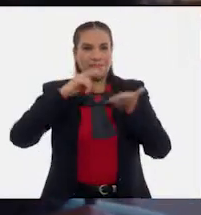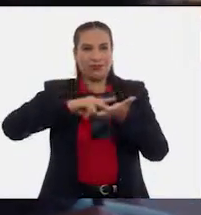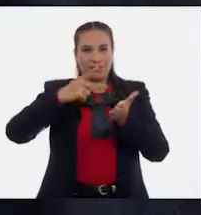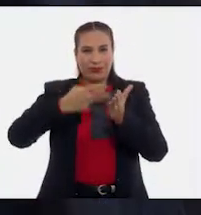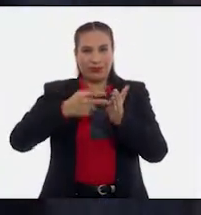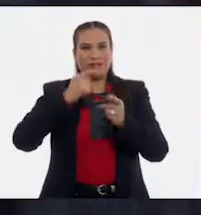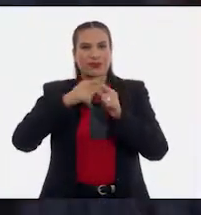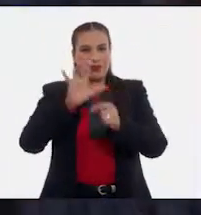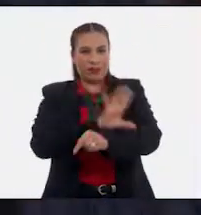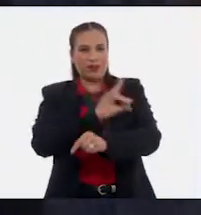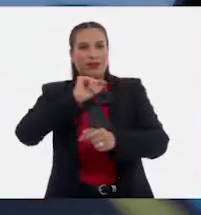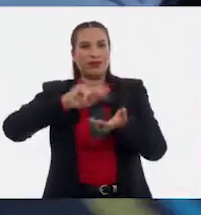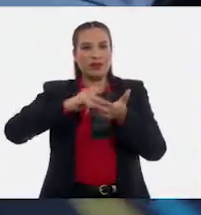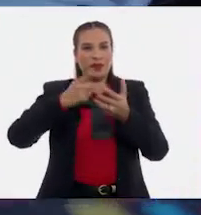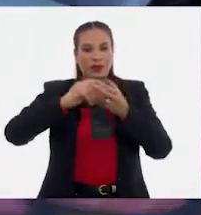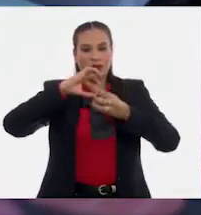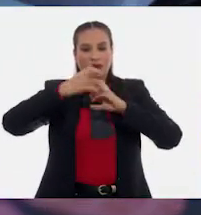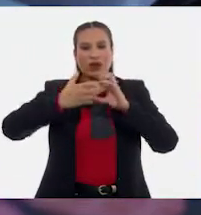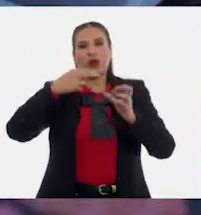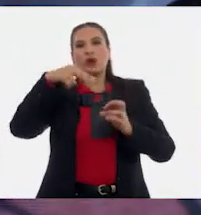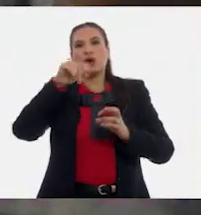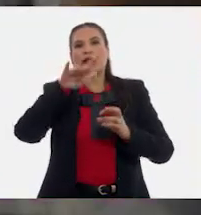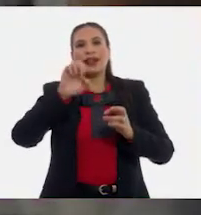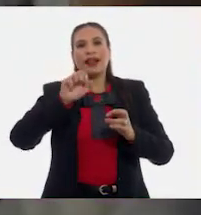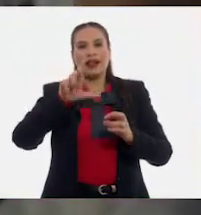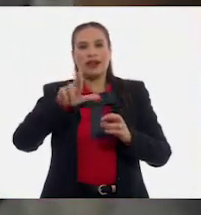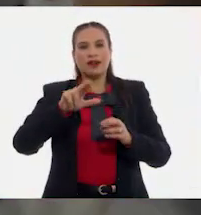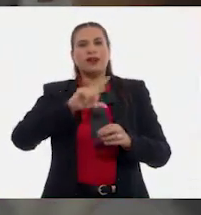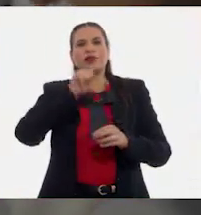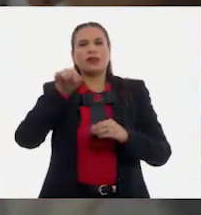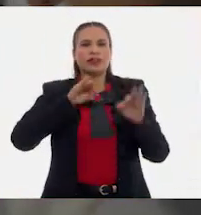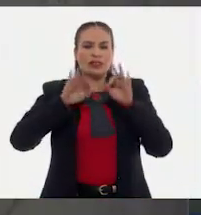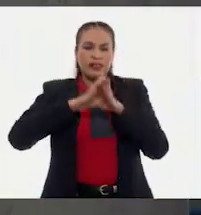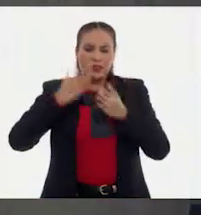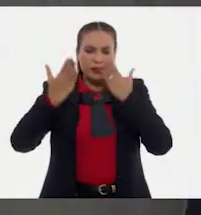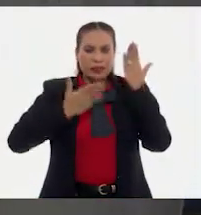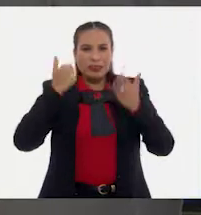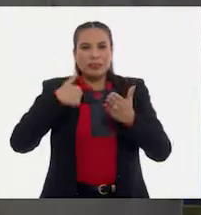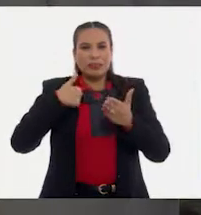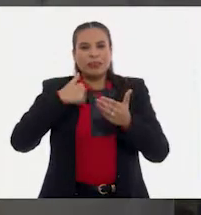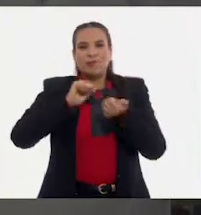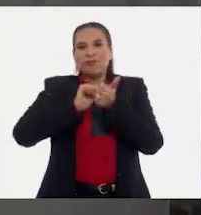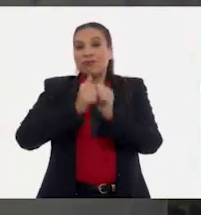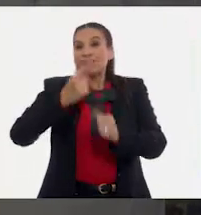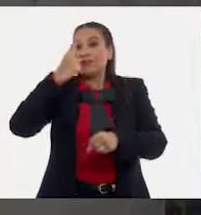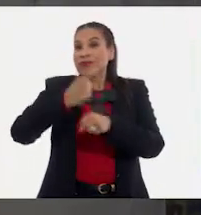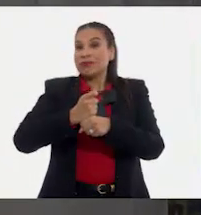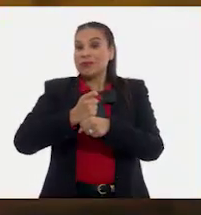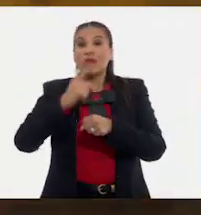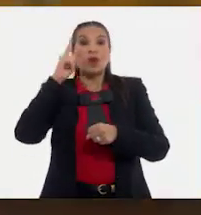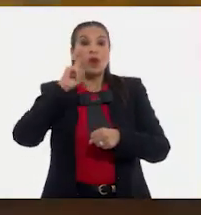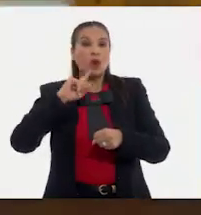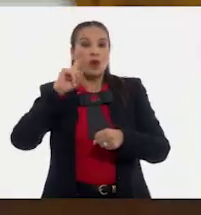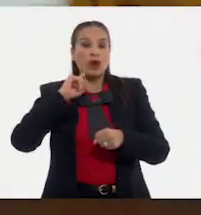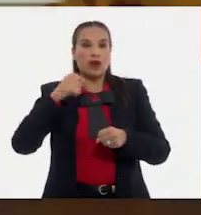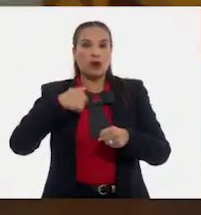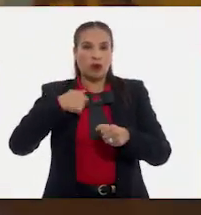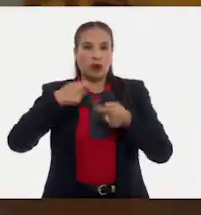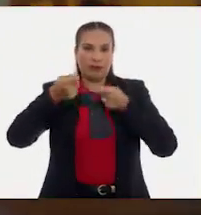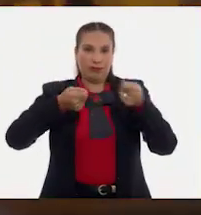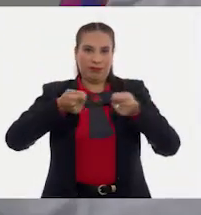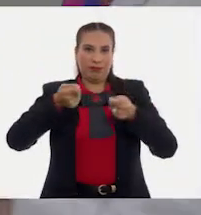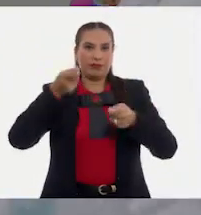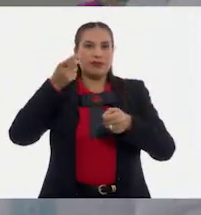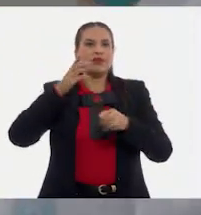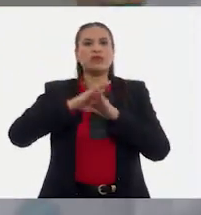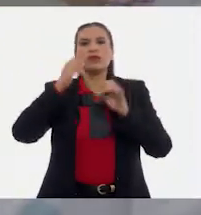Energía y después Ingeniería Nuclear. Todo ese trabajo y estudio me hicieron ser la primera mujer en dirigir uno